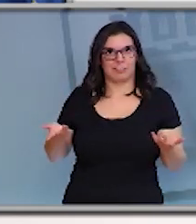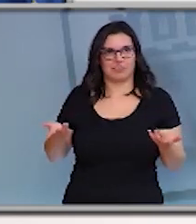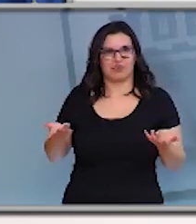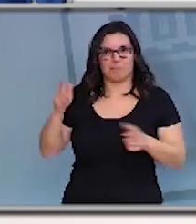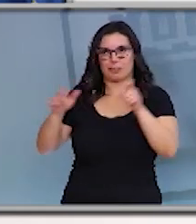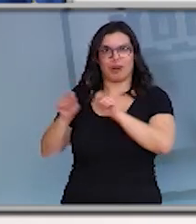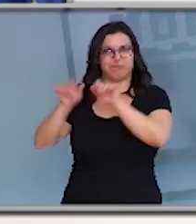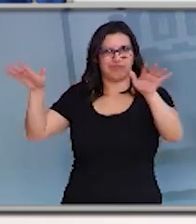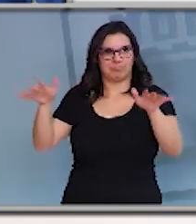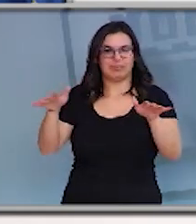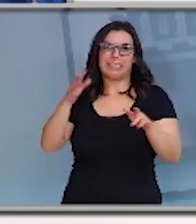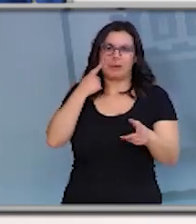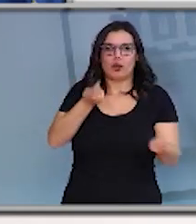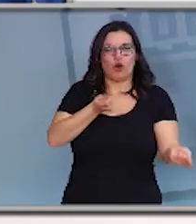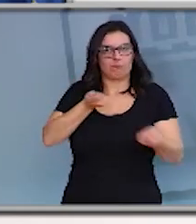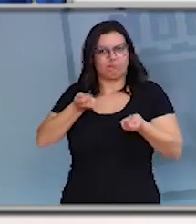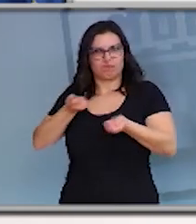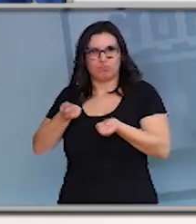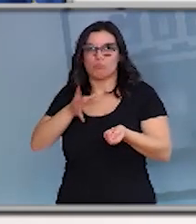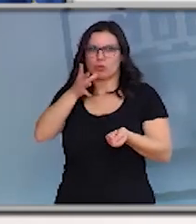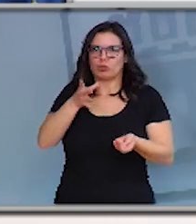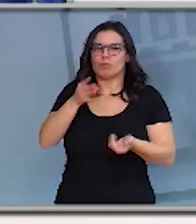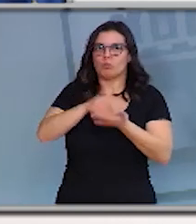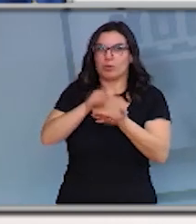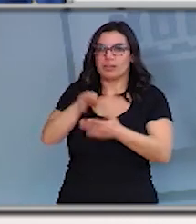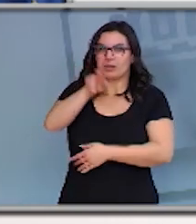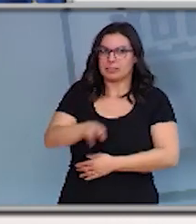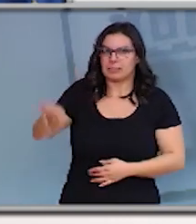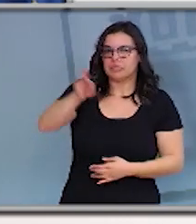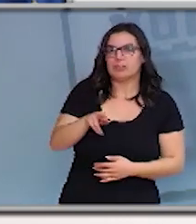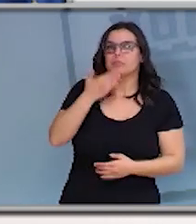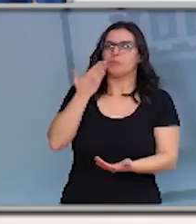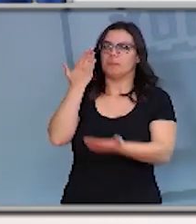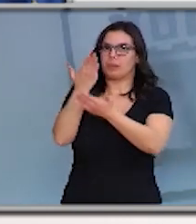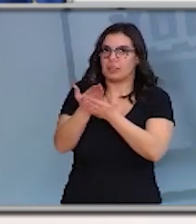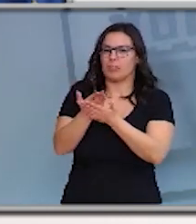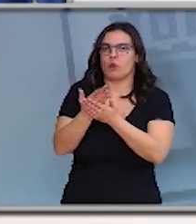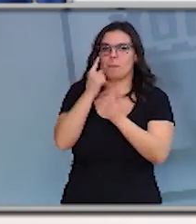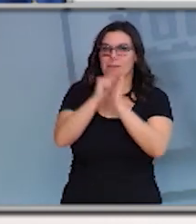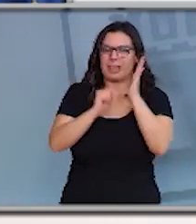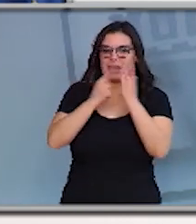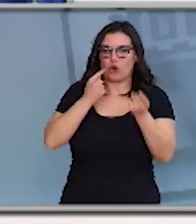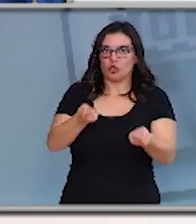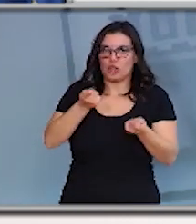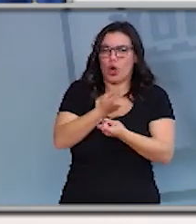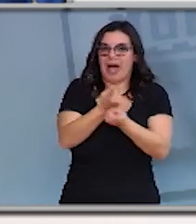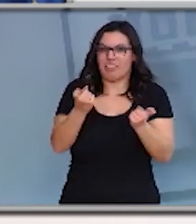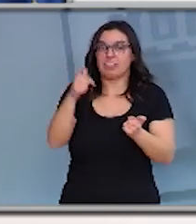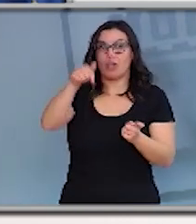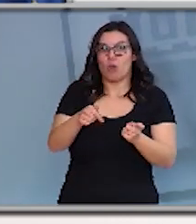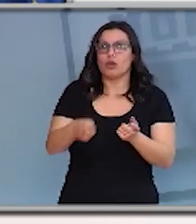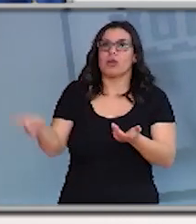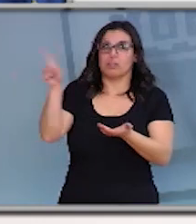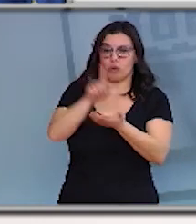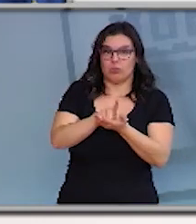Por eso, de manera reiterada, hemos solicitado las medidas de contención necesarias y hoy volvemos a